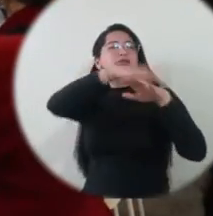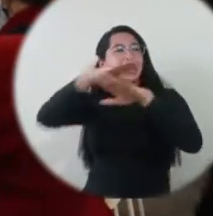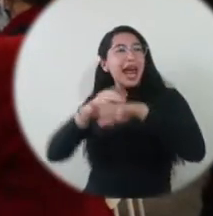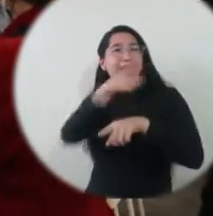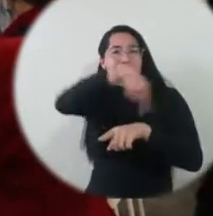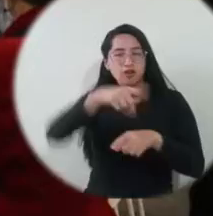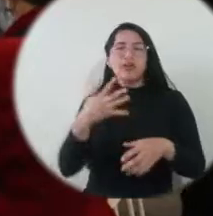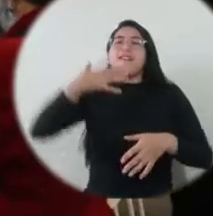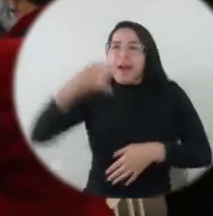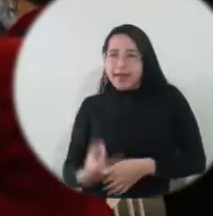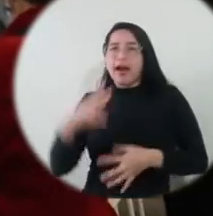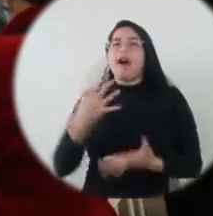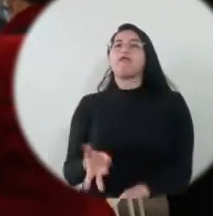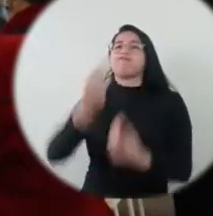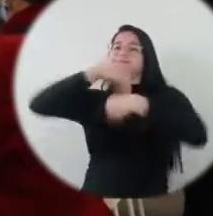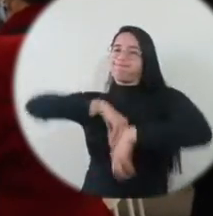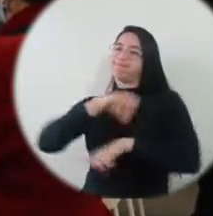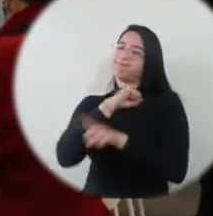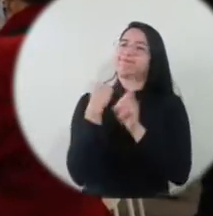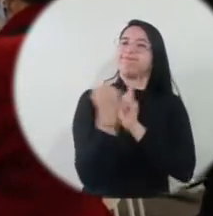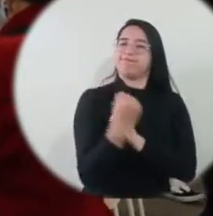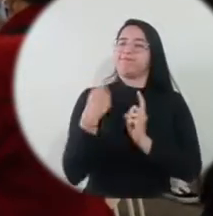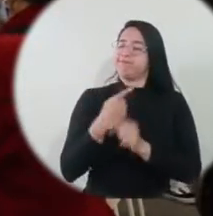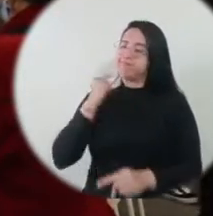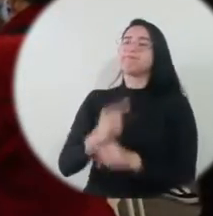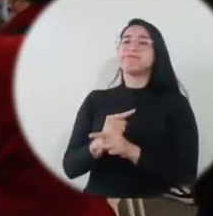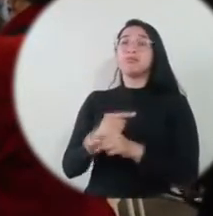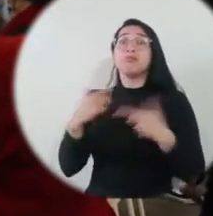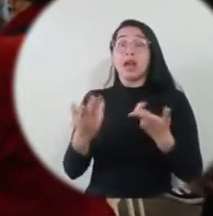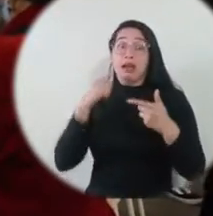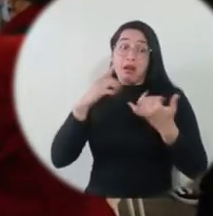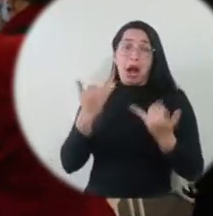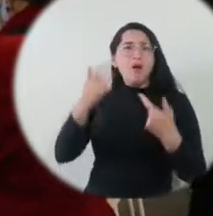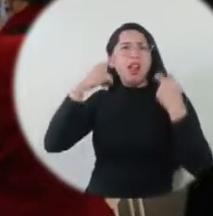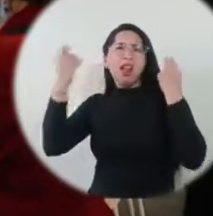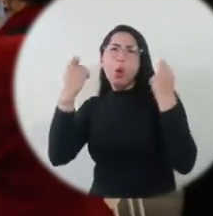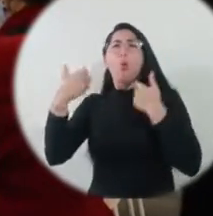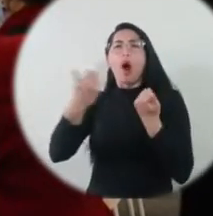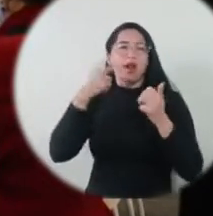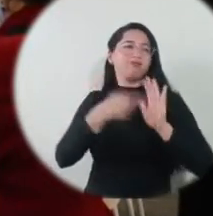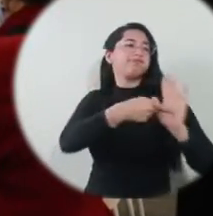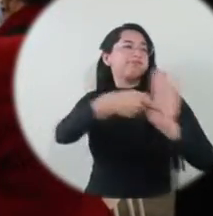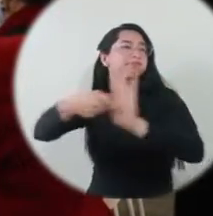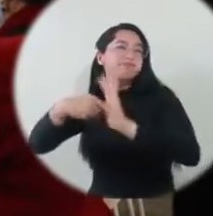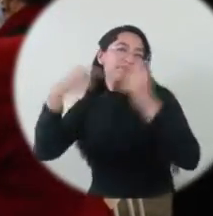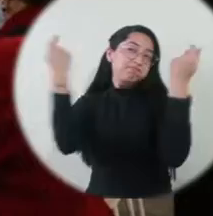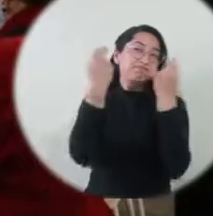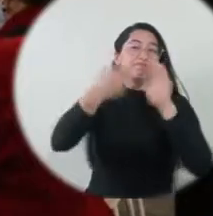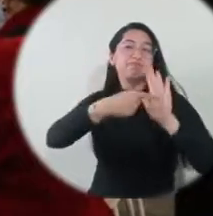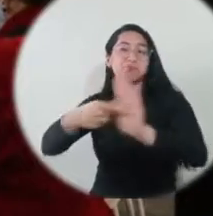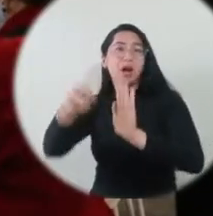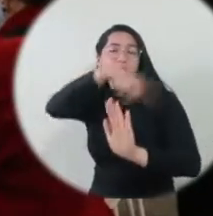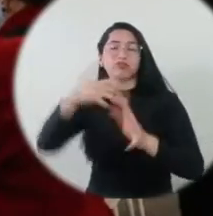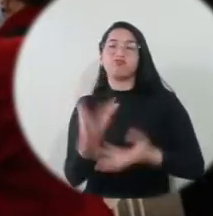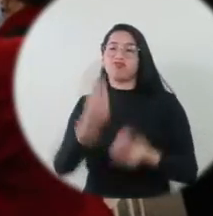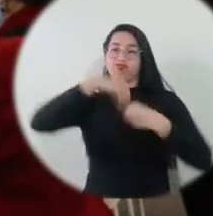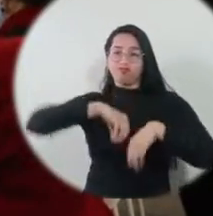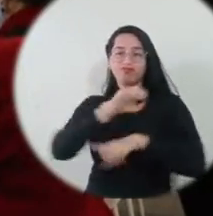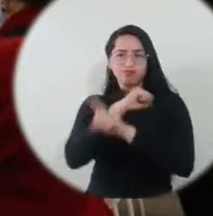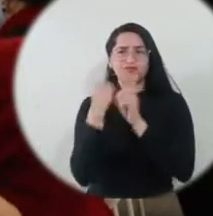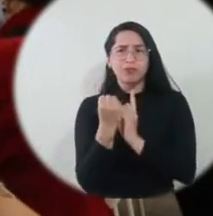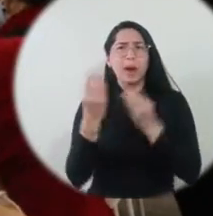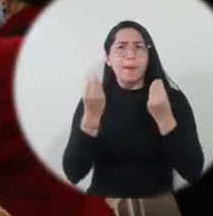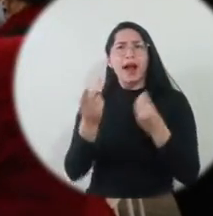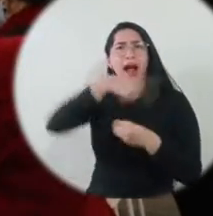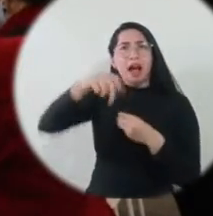exista la verdadera apropiación social de ese conocimiento generado. Y esto es una estrategia de apropiación social, para